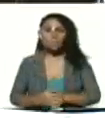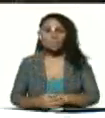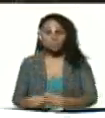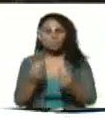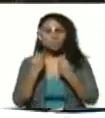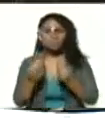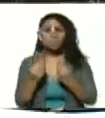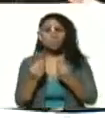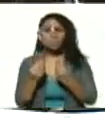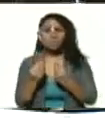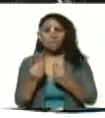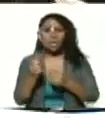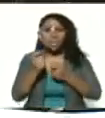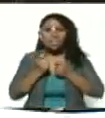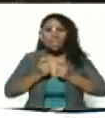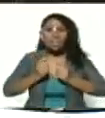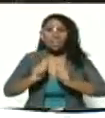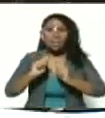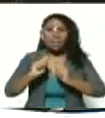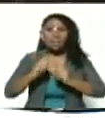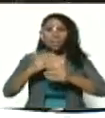los tratamientos